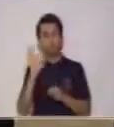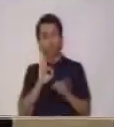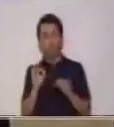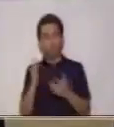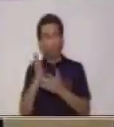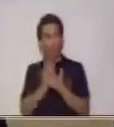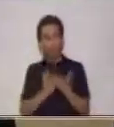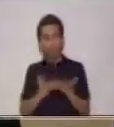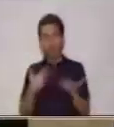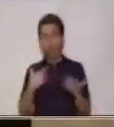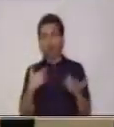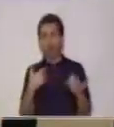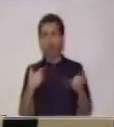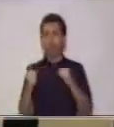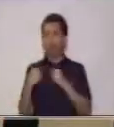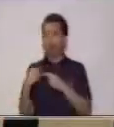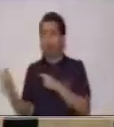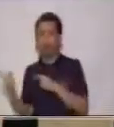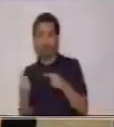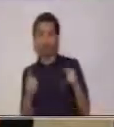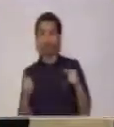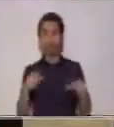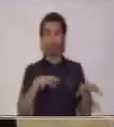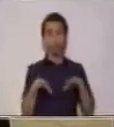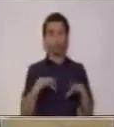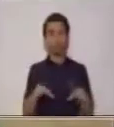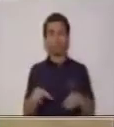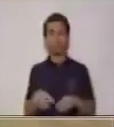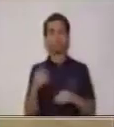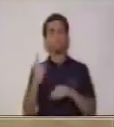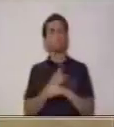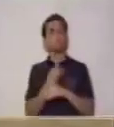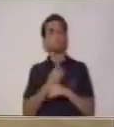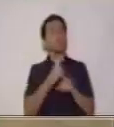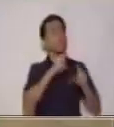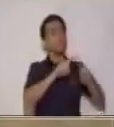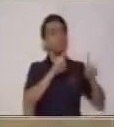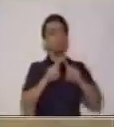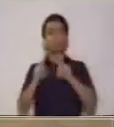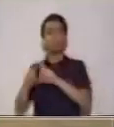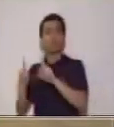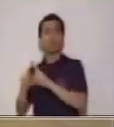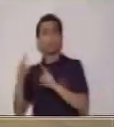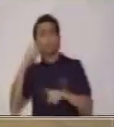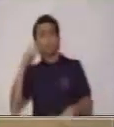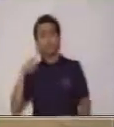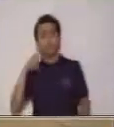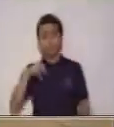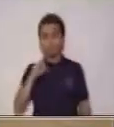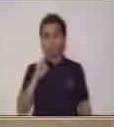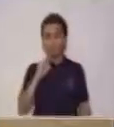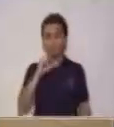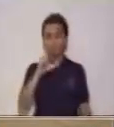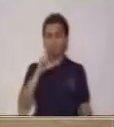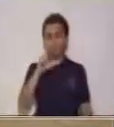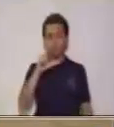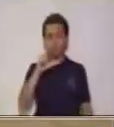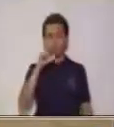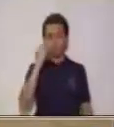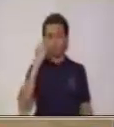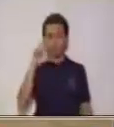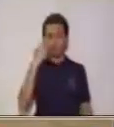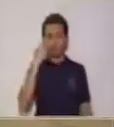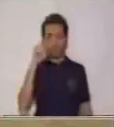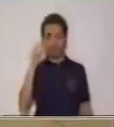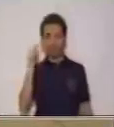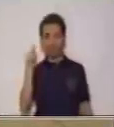actividad. Se usa en distintos medios como la publicidad, que es la encargada pues de difundir en todos